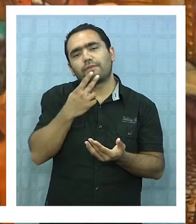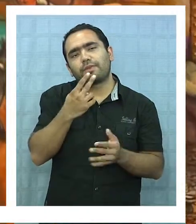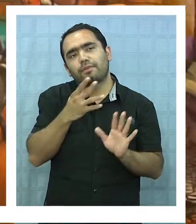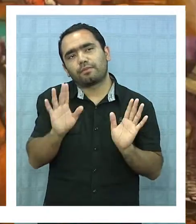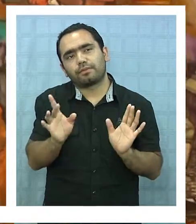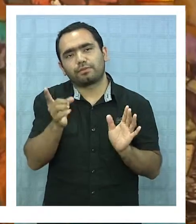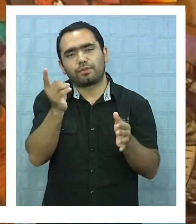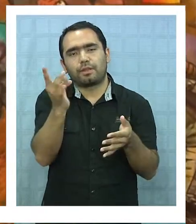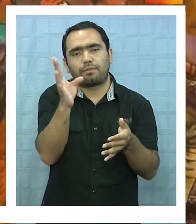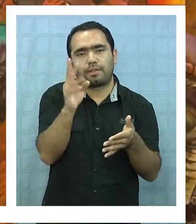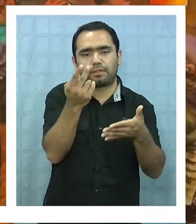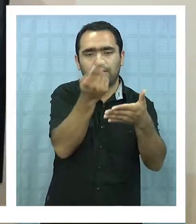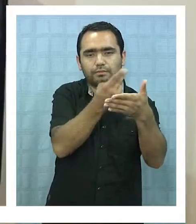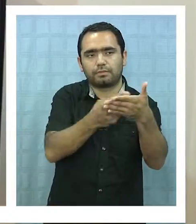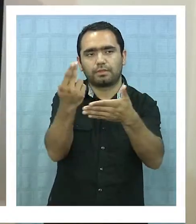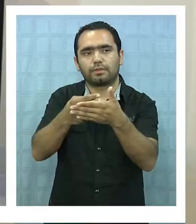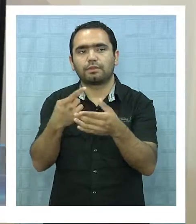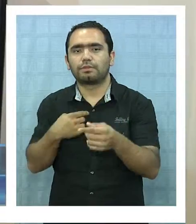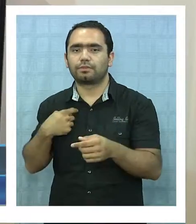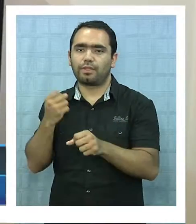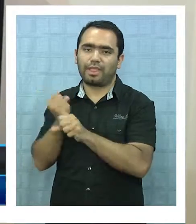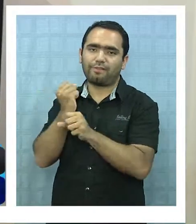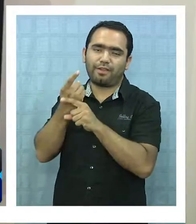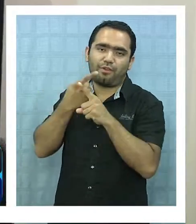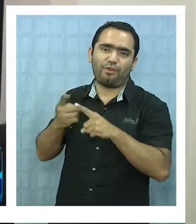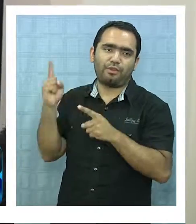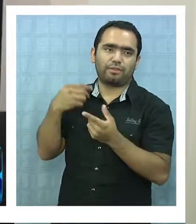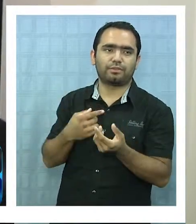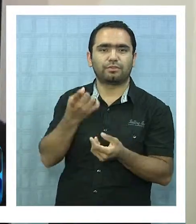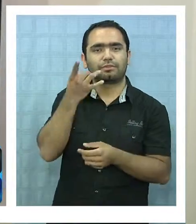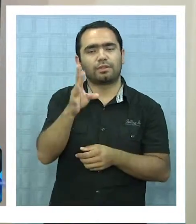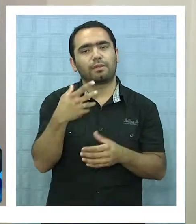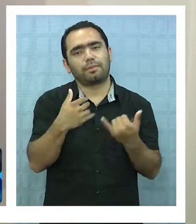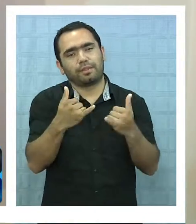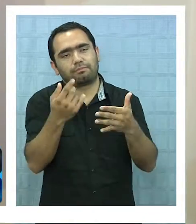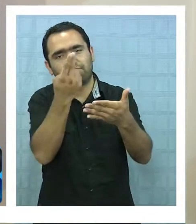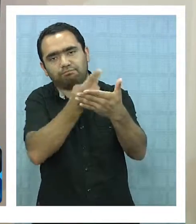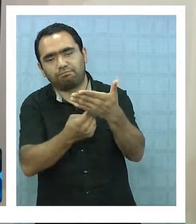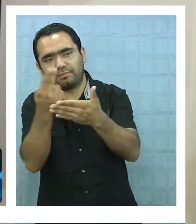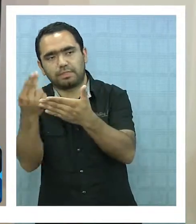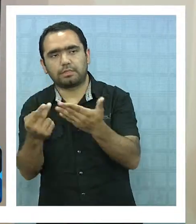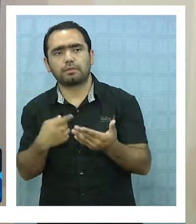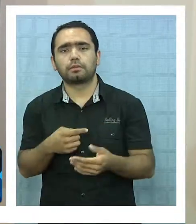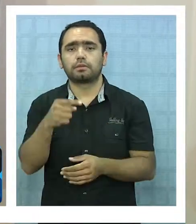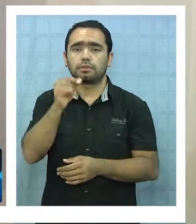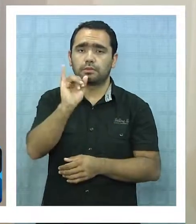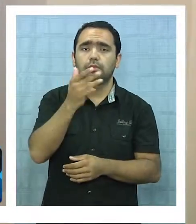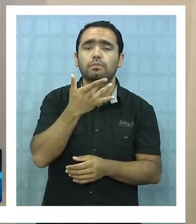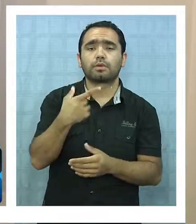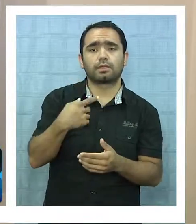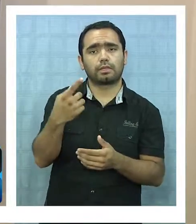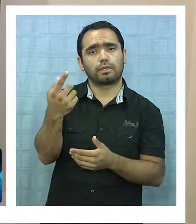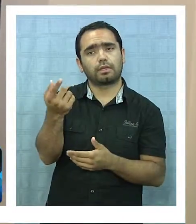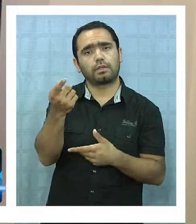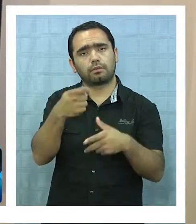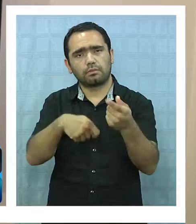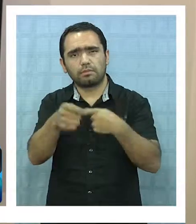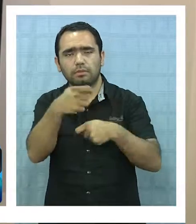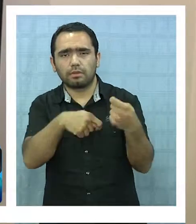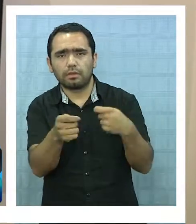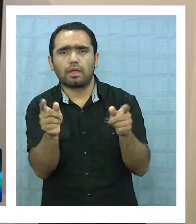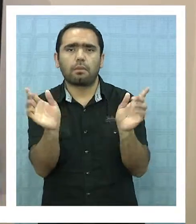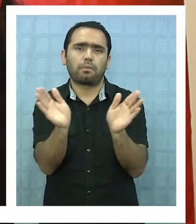no vivo directamente la pintura, me dedico a otras cosas. Es difícil en todo caso en Iquique, ¿no? Claro, porque el mercado local es bastante